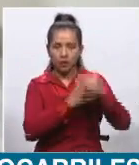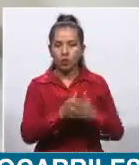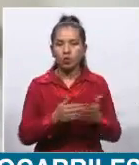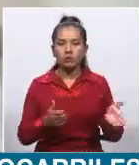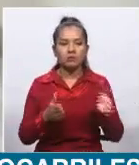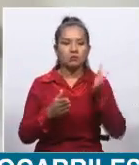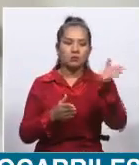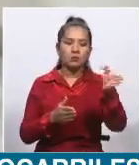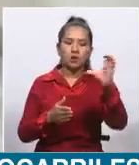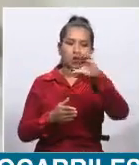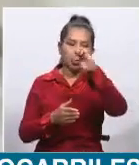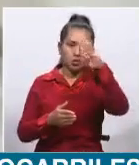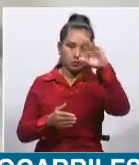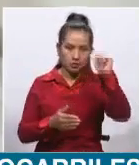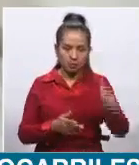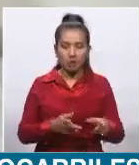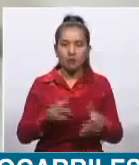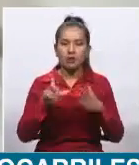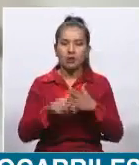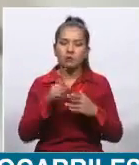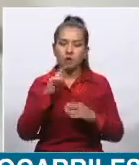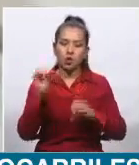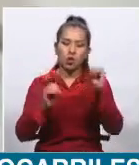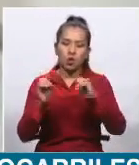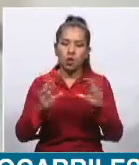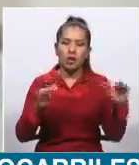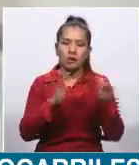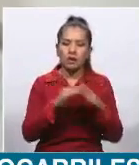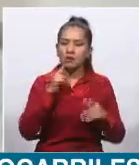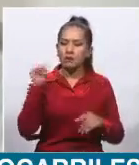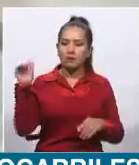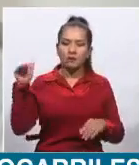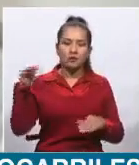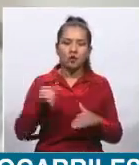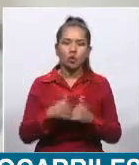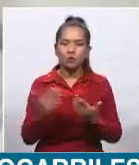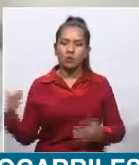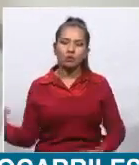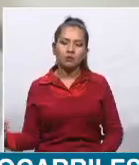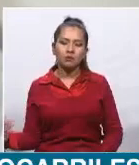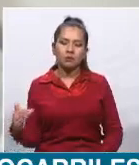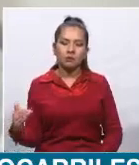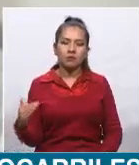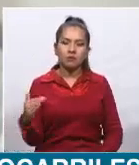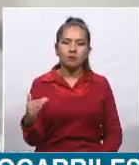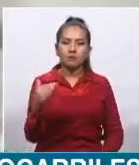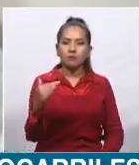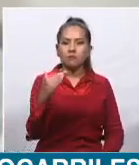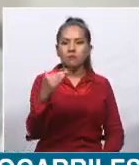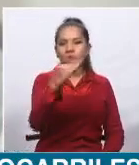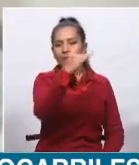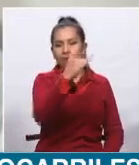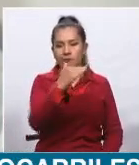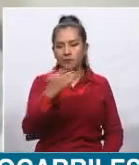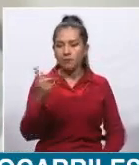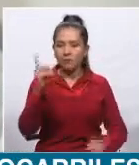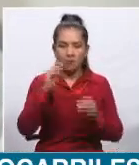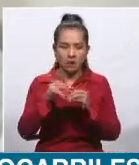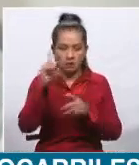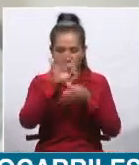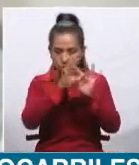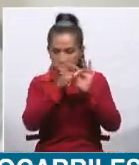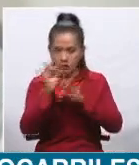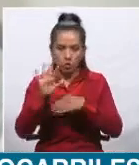Cochabamba, Oruro, La Paz. ¿Cómo está el diseño de precisamente esos